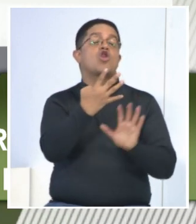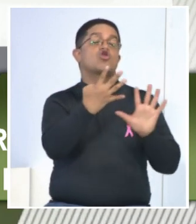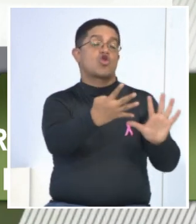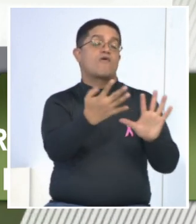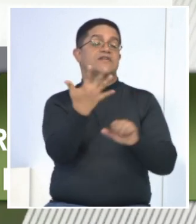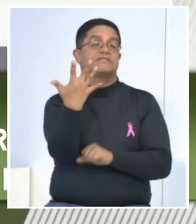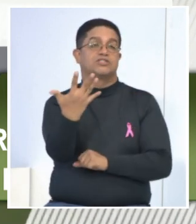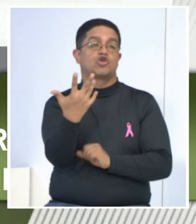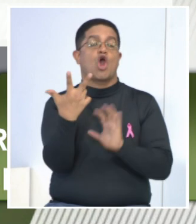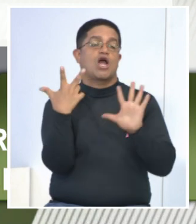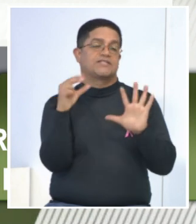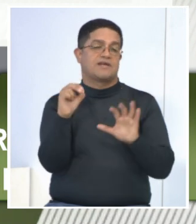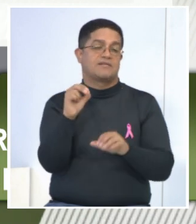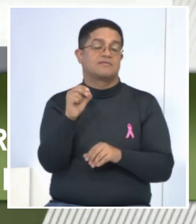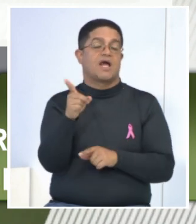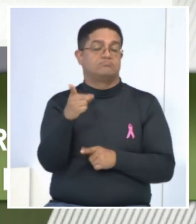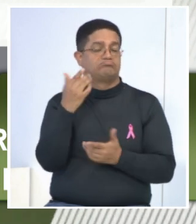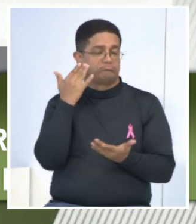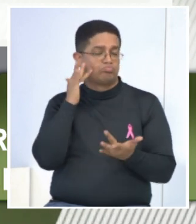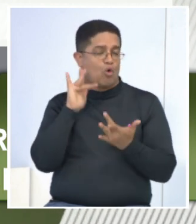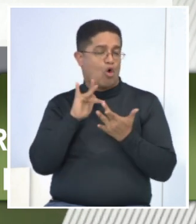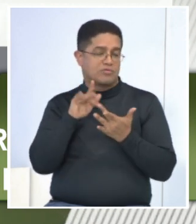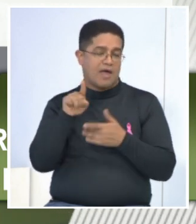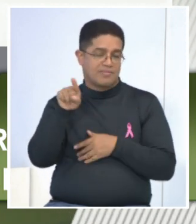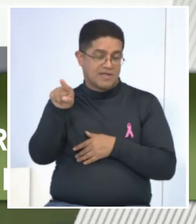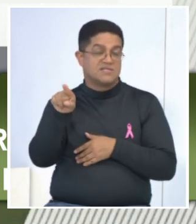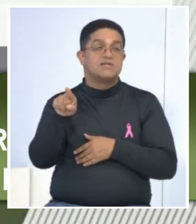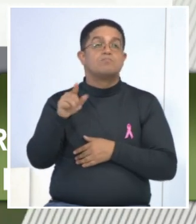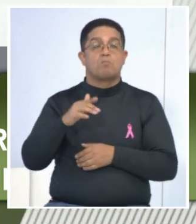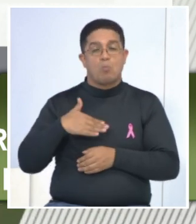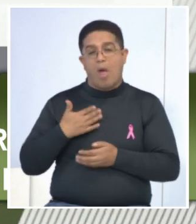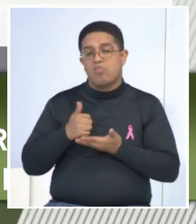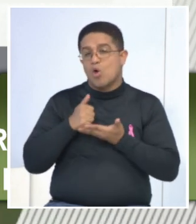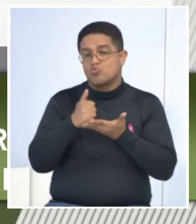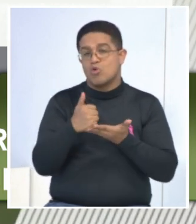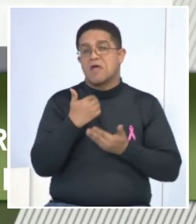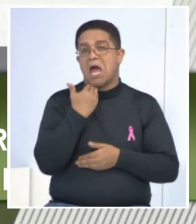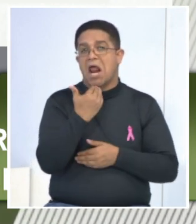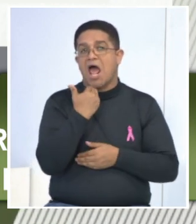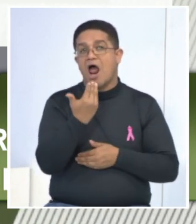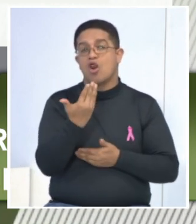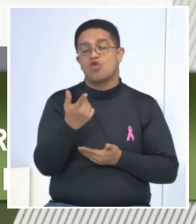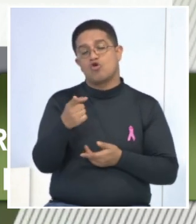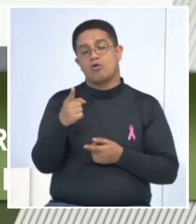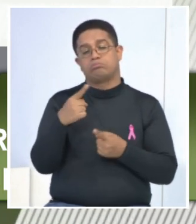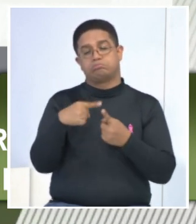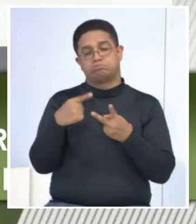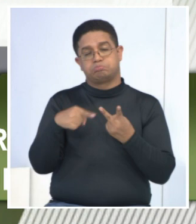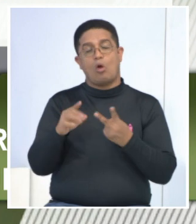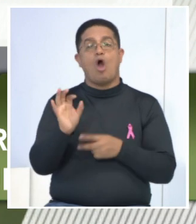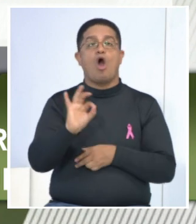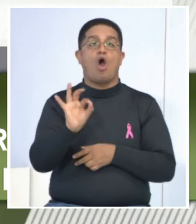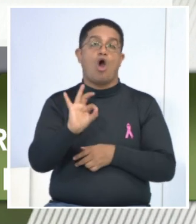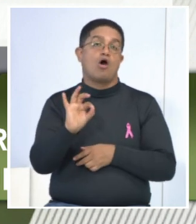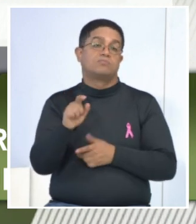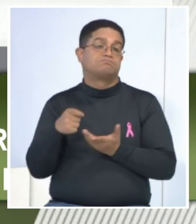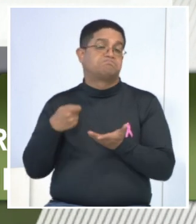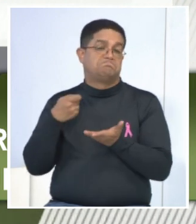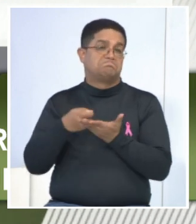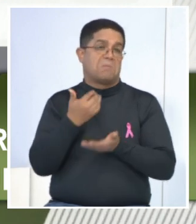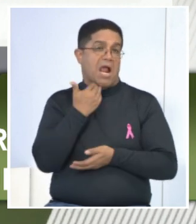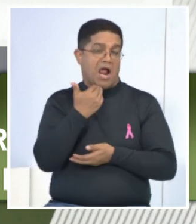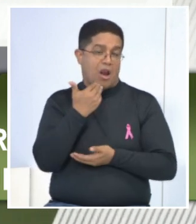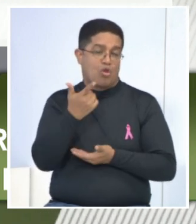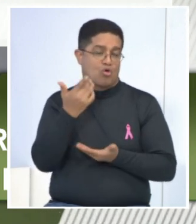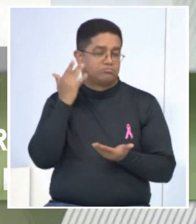¡Suscríbete al canal! Si puede colaborar con los suministros quirúrgicos o económicamente lo pueden